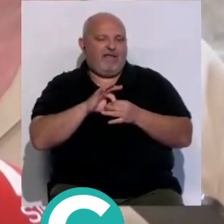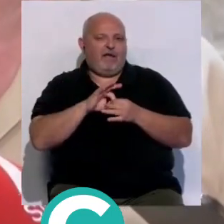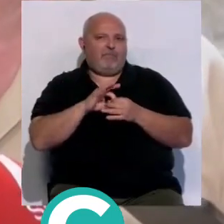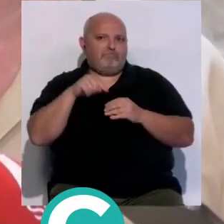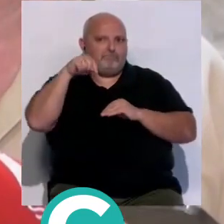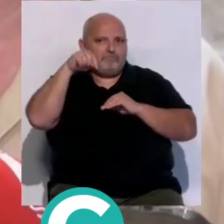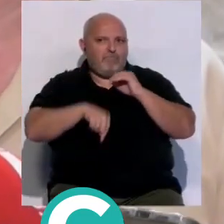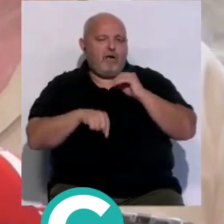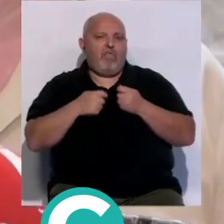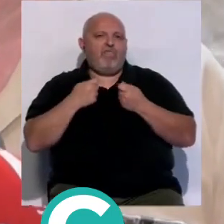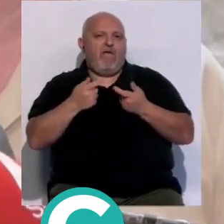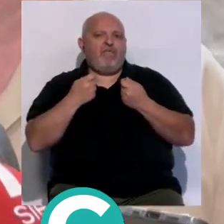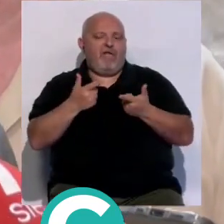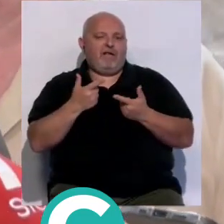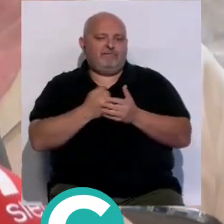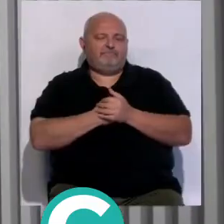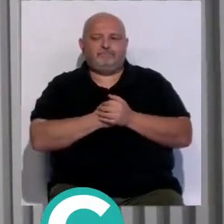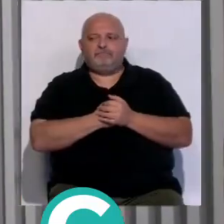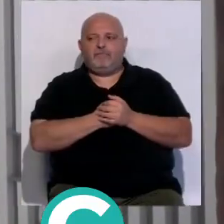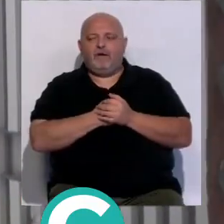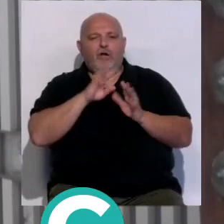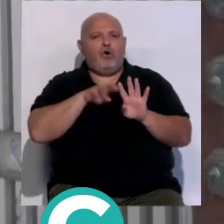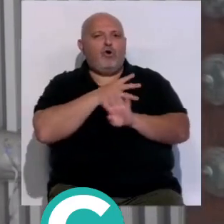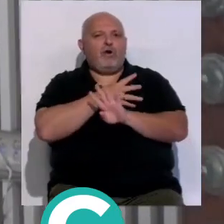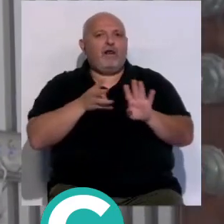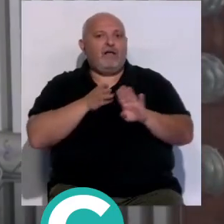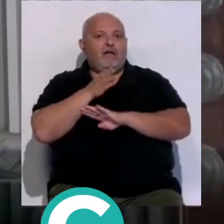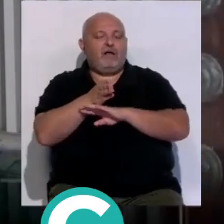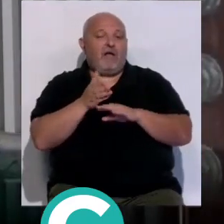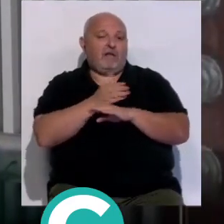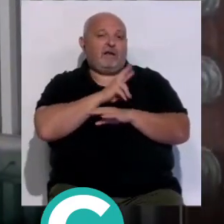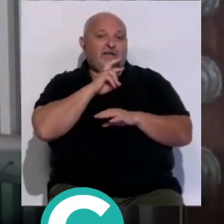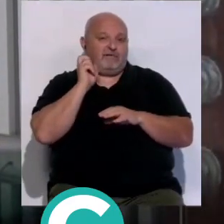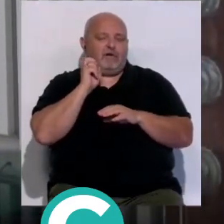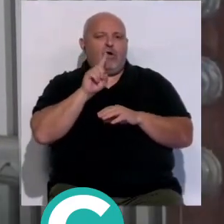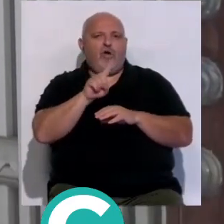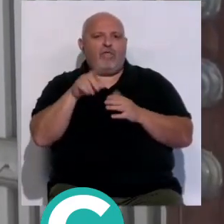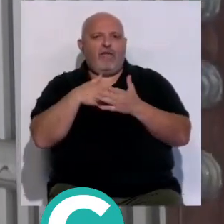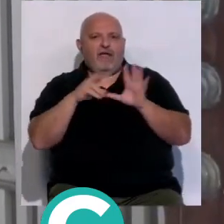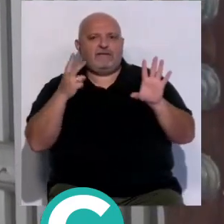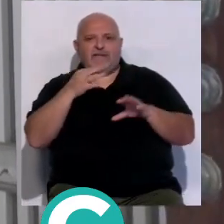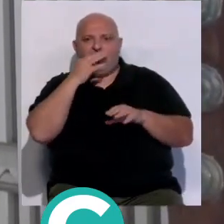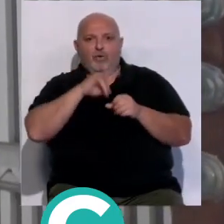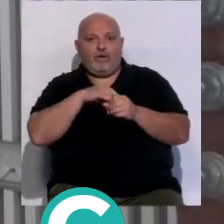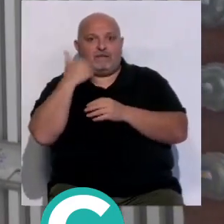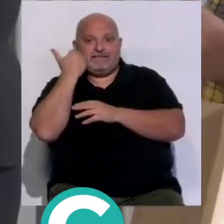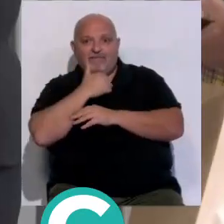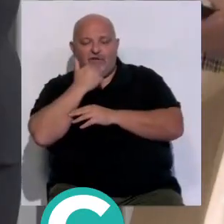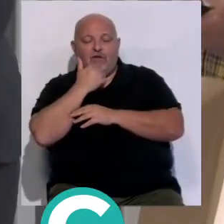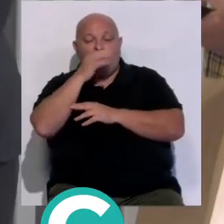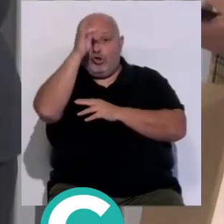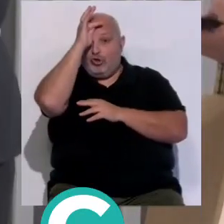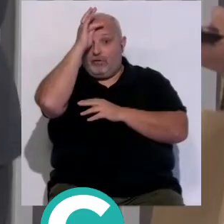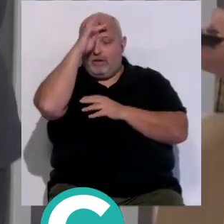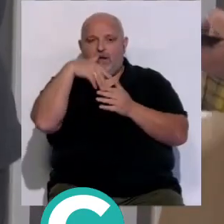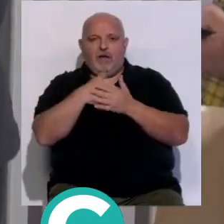profundizar o aportar su granito de nena el horario el de visitas previa reserva es de 11 a 19 horas de lunes a sábado y los